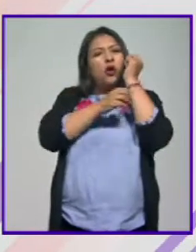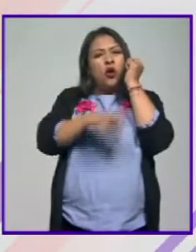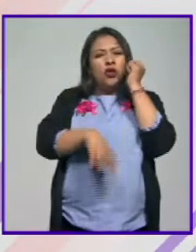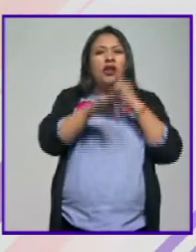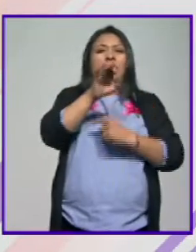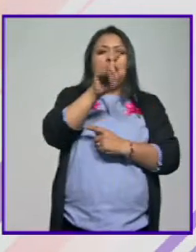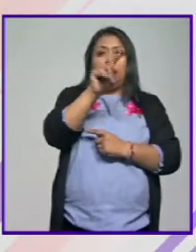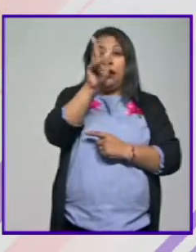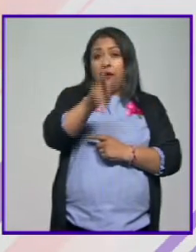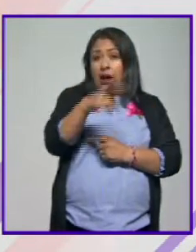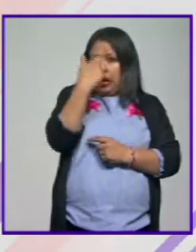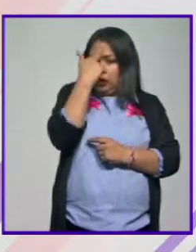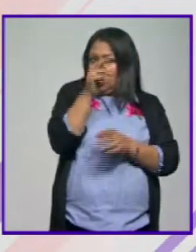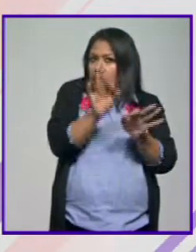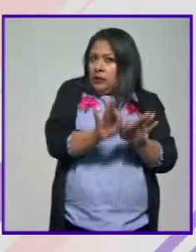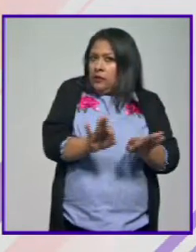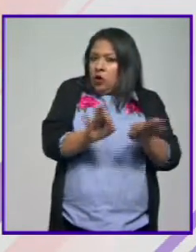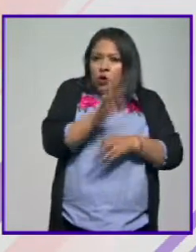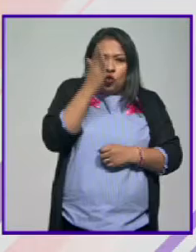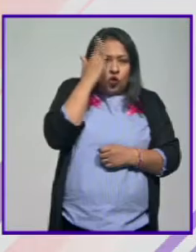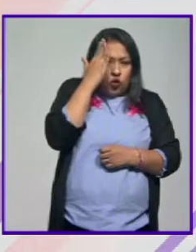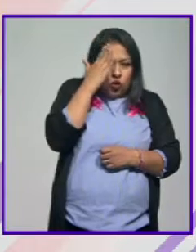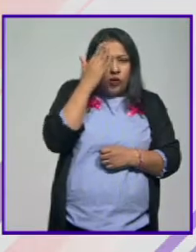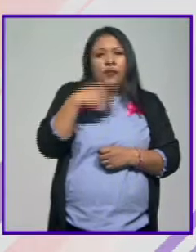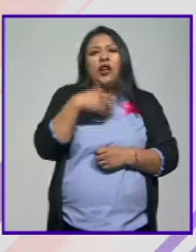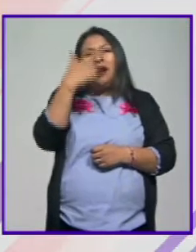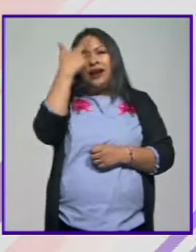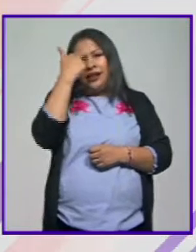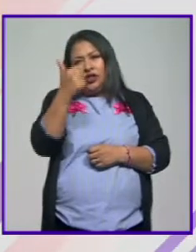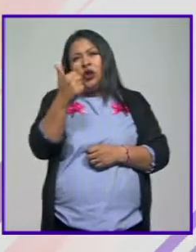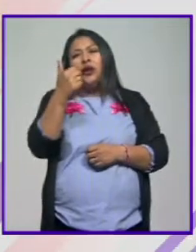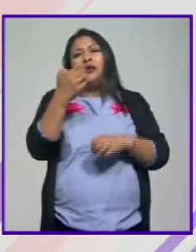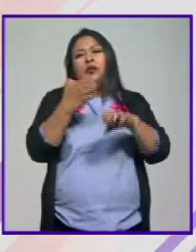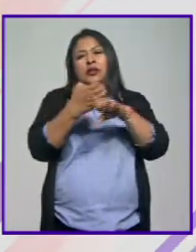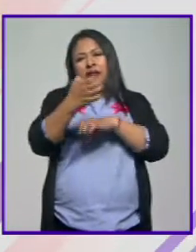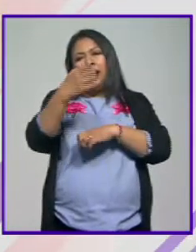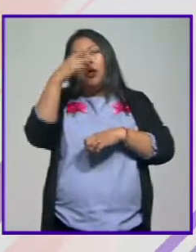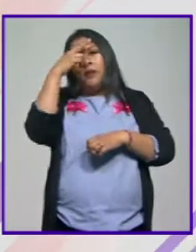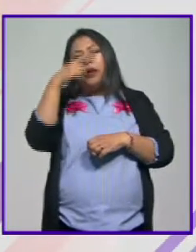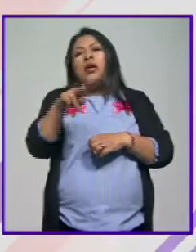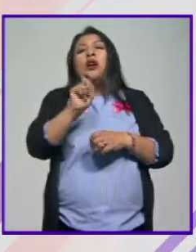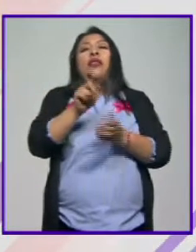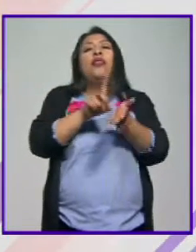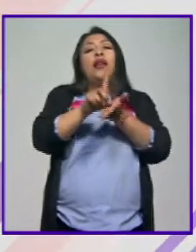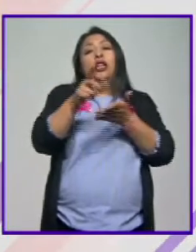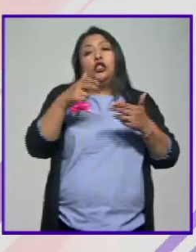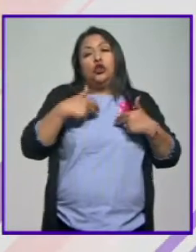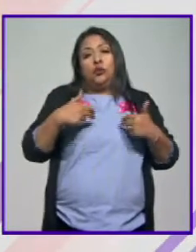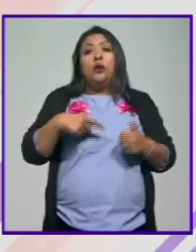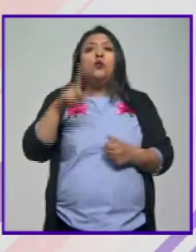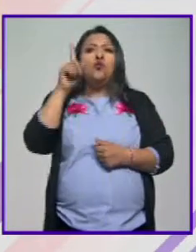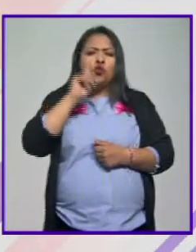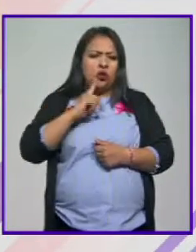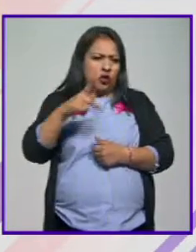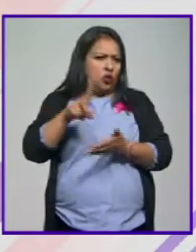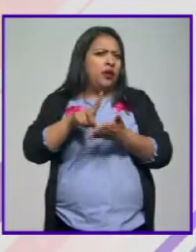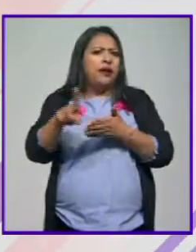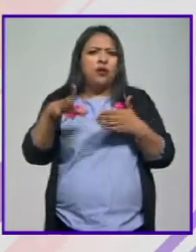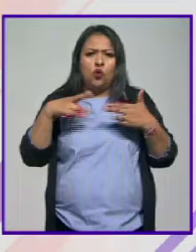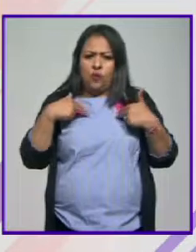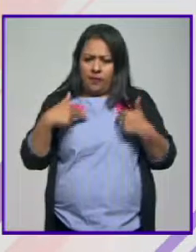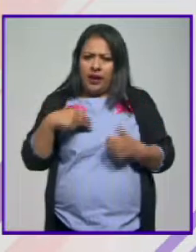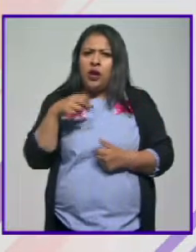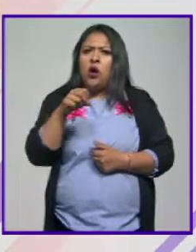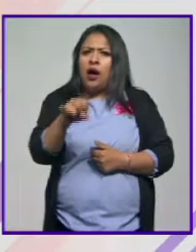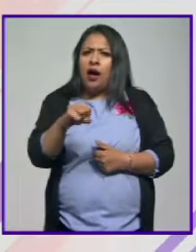razones de peso. Y las razones de un Estado democrático como el mexicano son los derechos humanos. Las mujeres tienen derechos humanos.